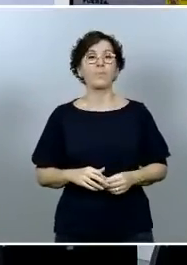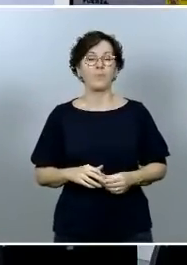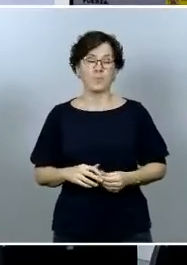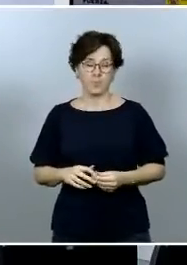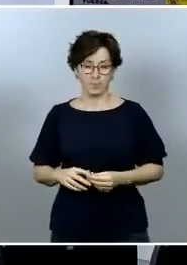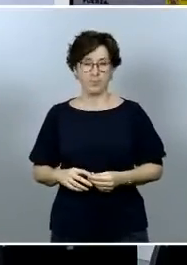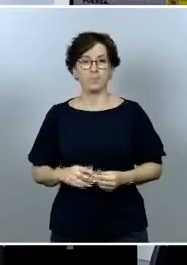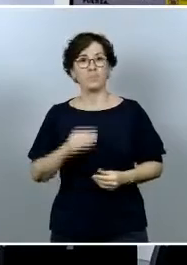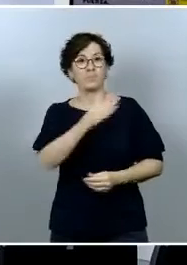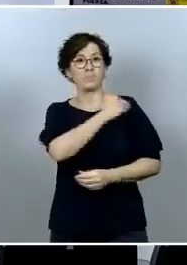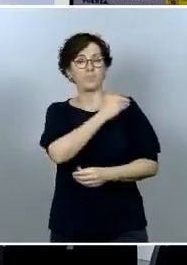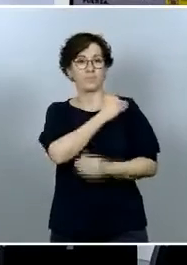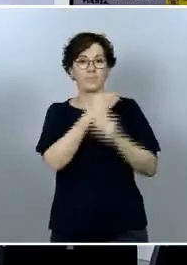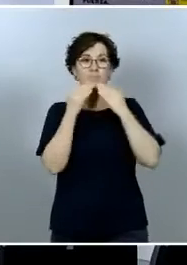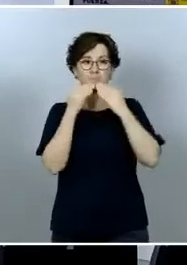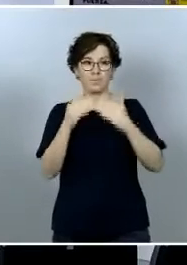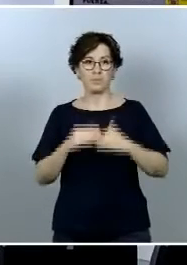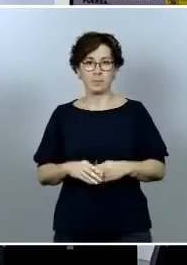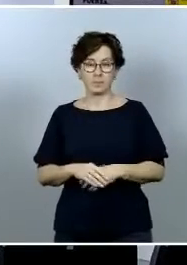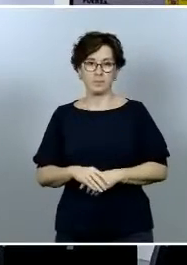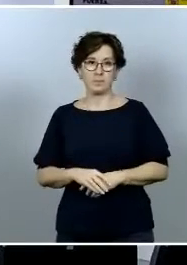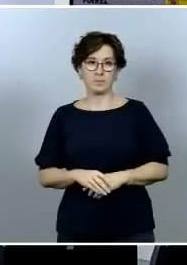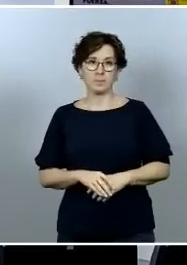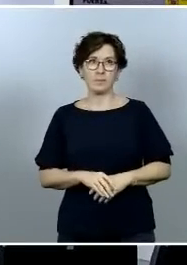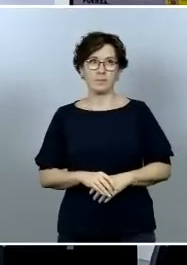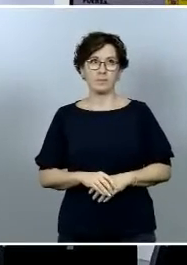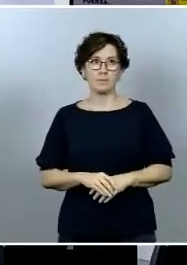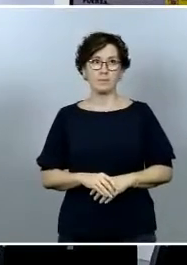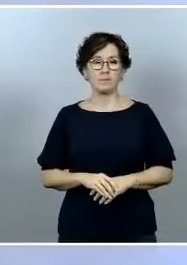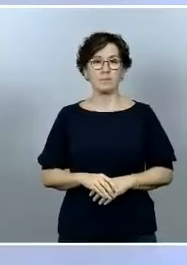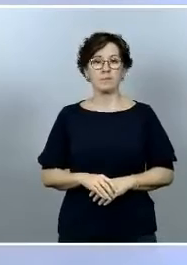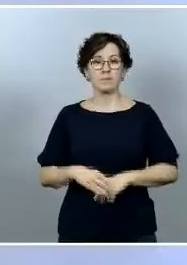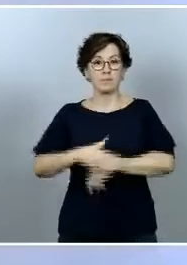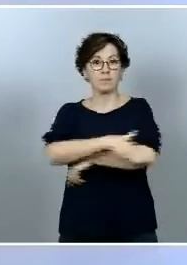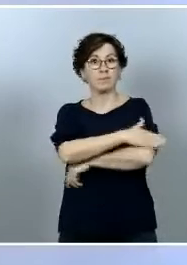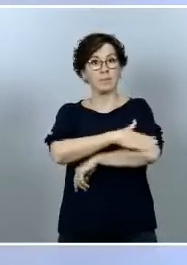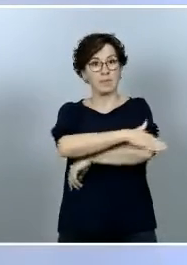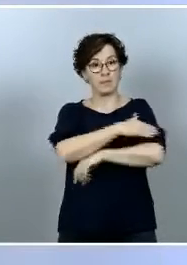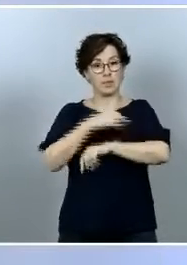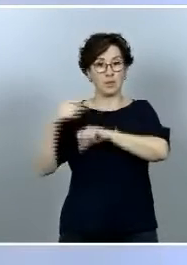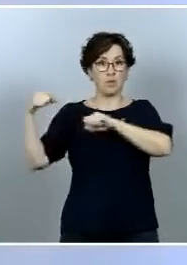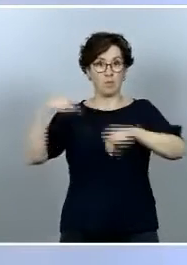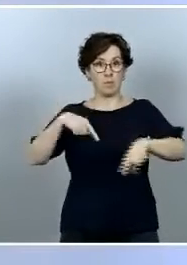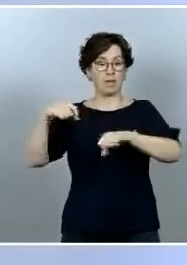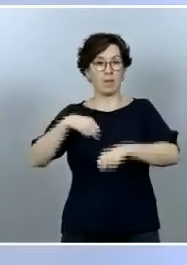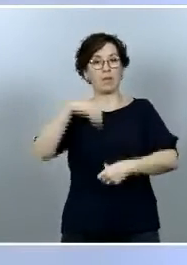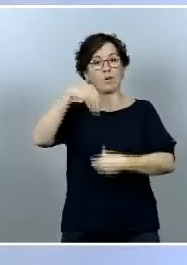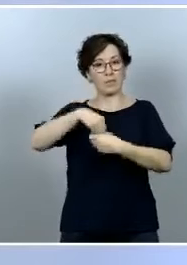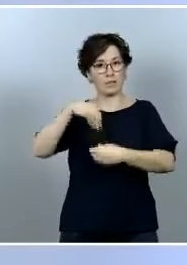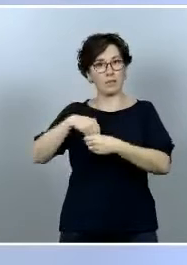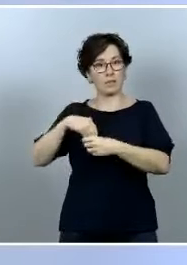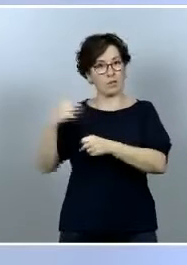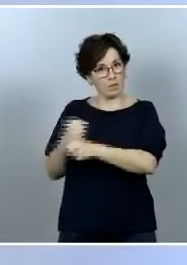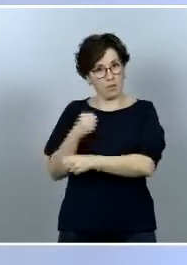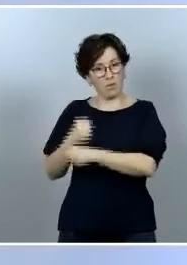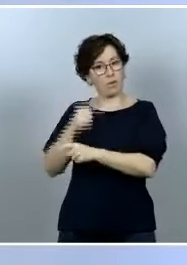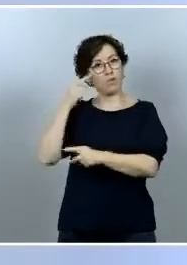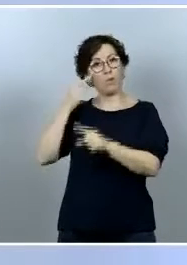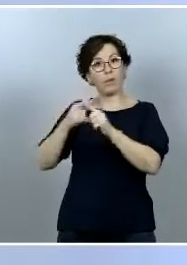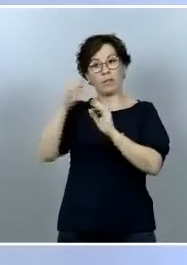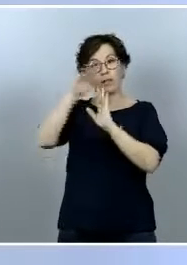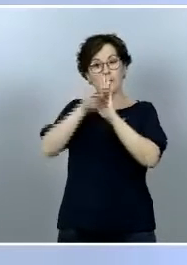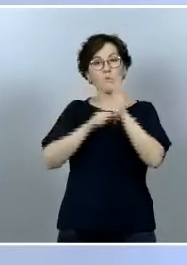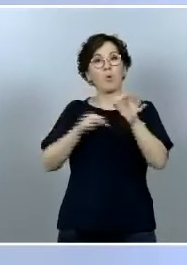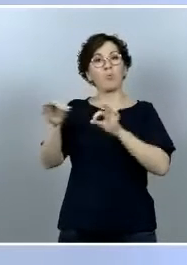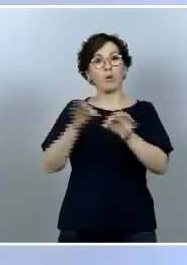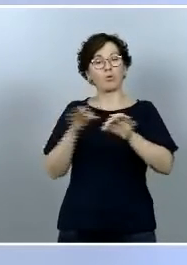pregunta estamos trabajando con el Ministerio de Inmigración y con el Ministerio del Interior para reforzar los protocolos para las personas inmigrantes